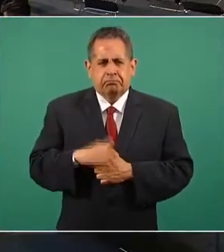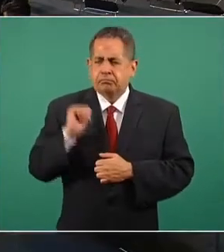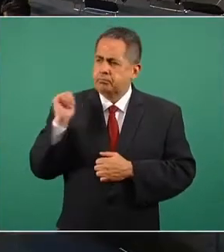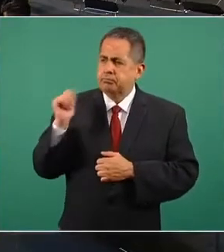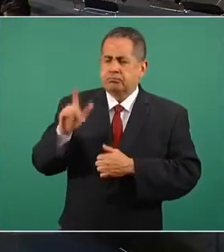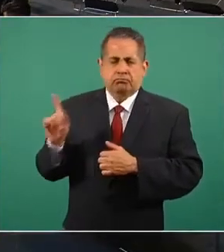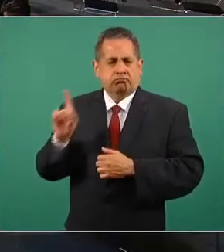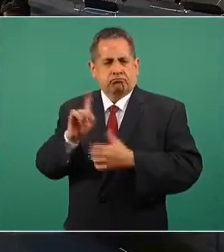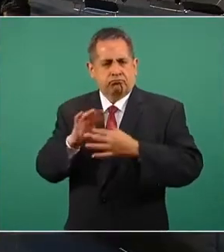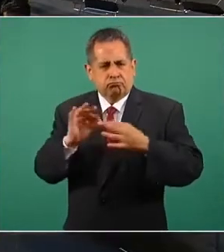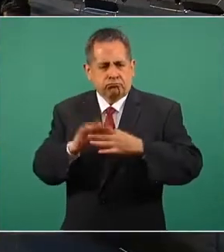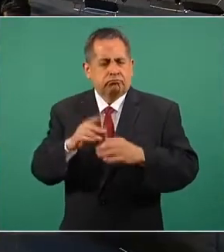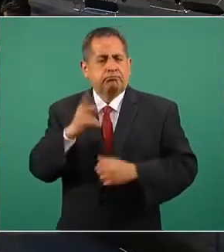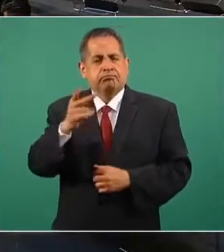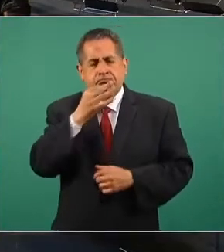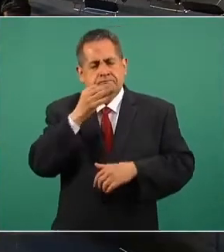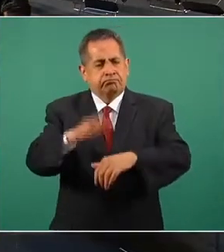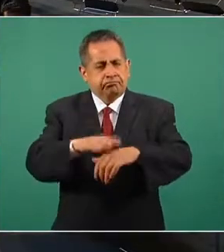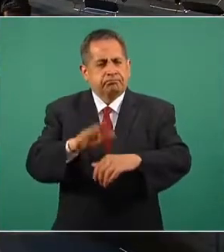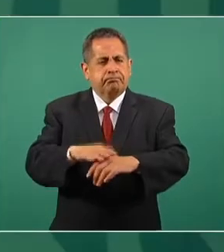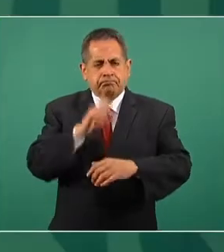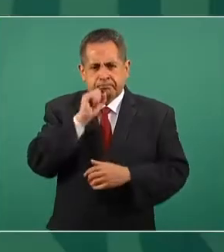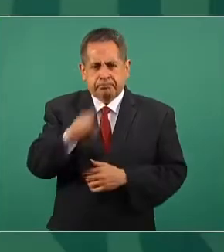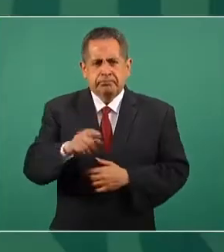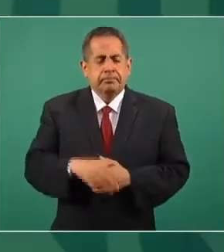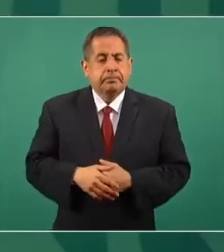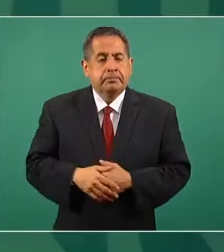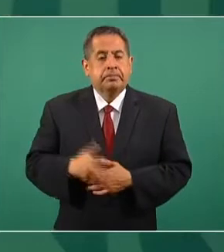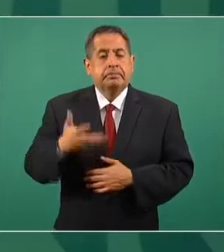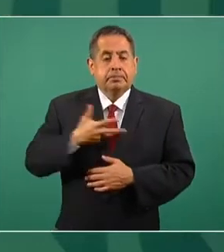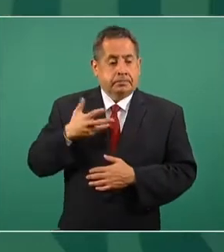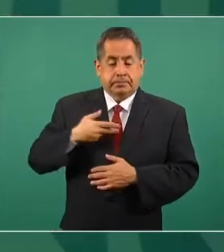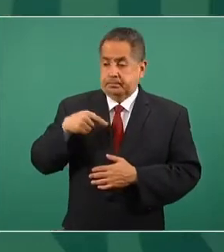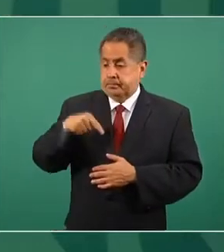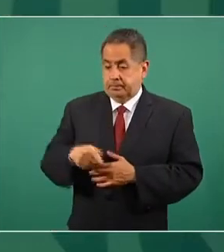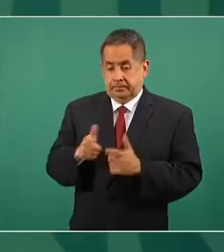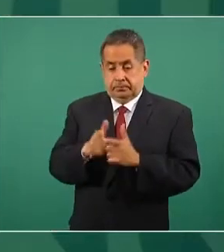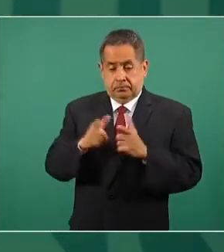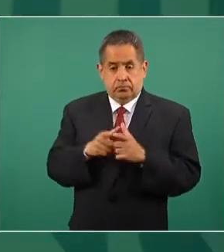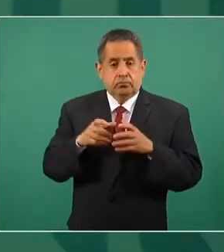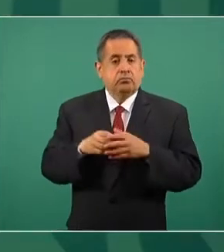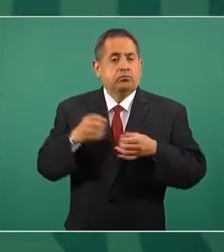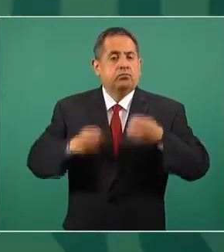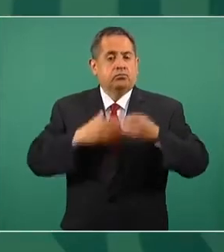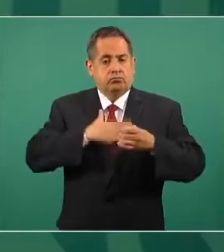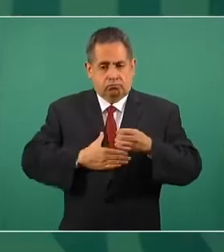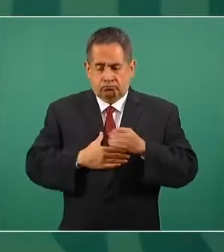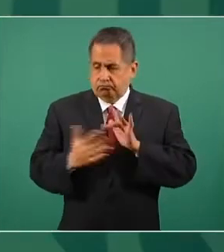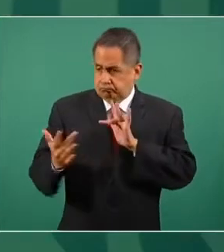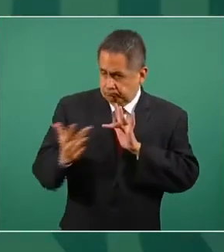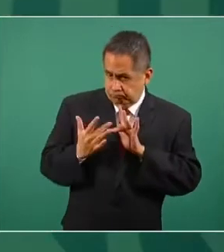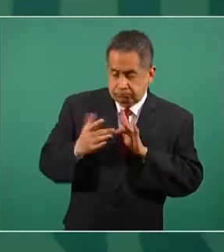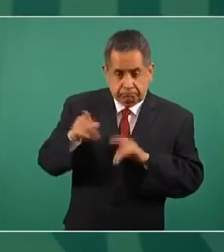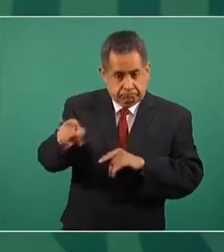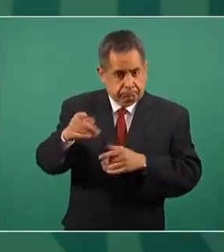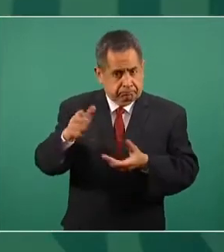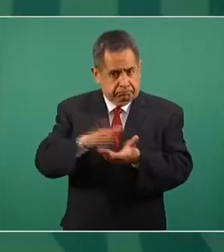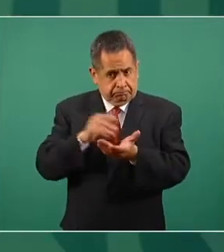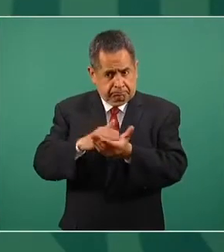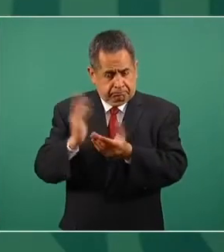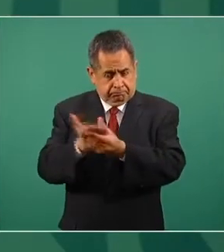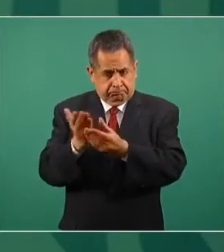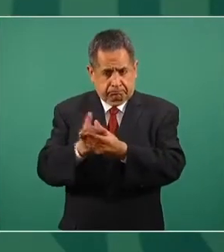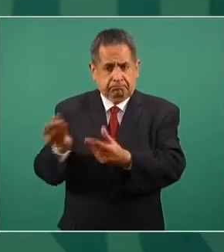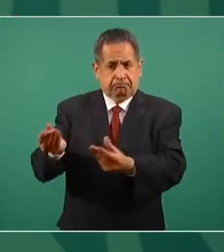explicación. Pero decirle que también tenemos aquí la unidad de fortalecimiento del sistema de justicia. Si nos hacen llegar los casos, con